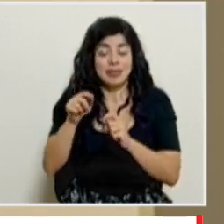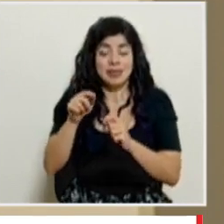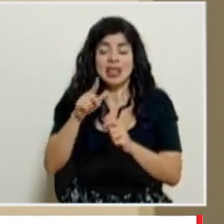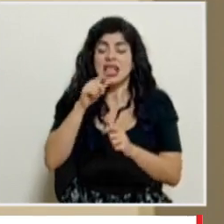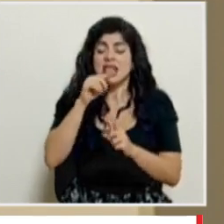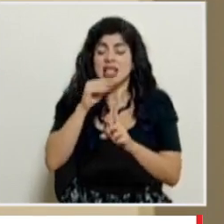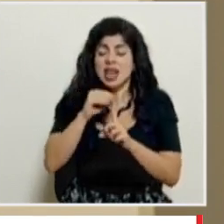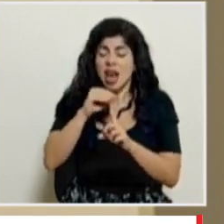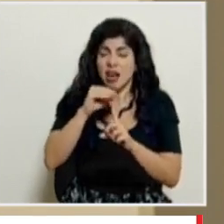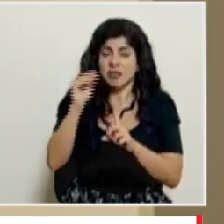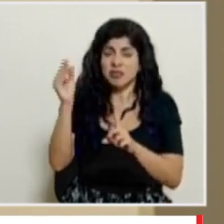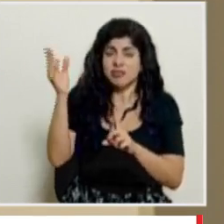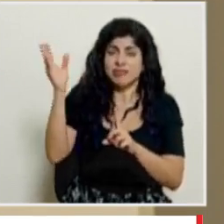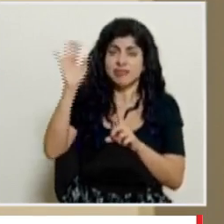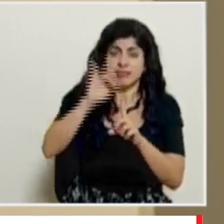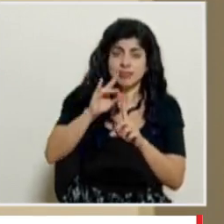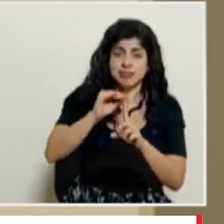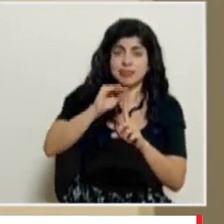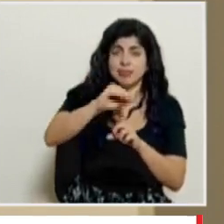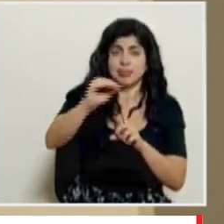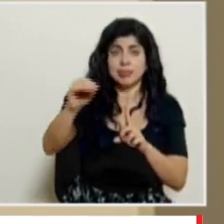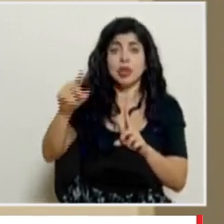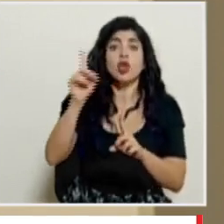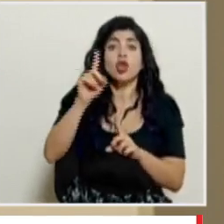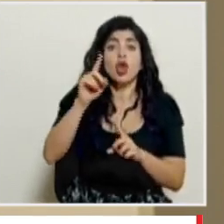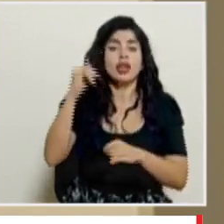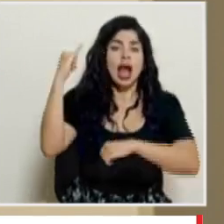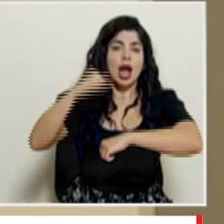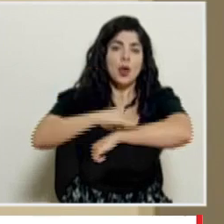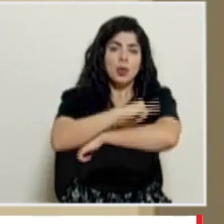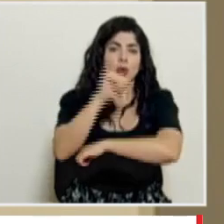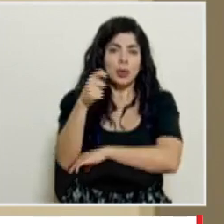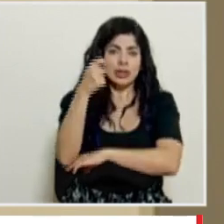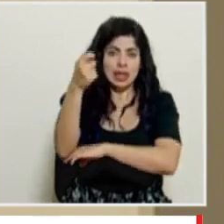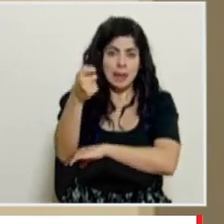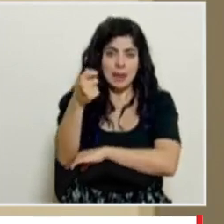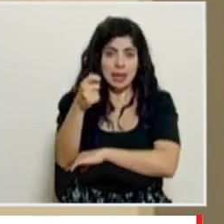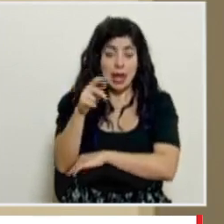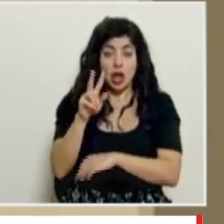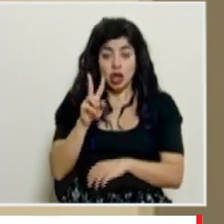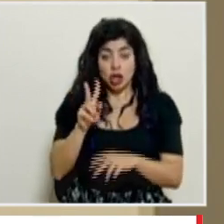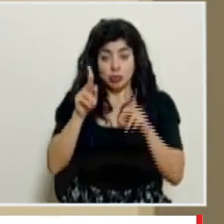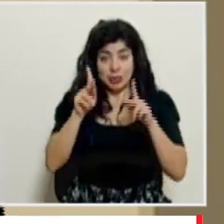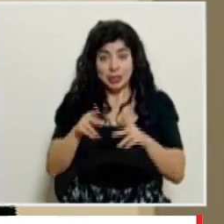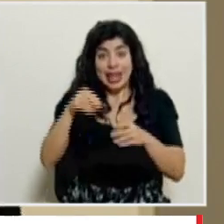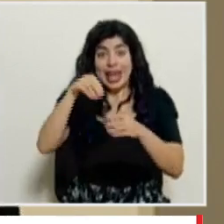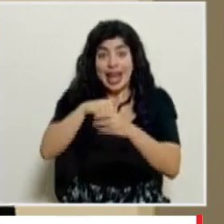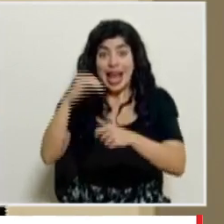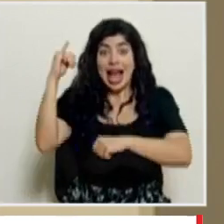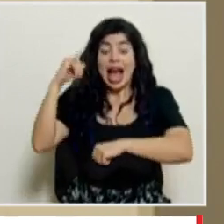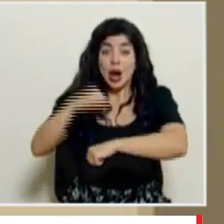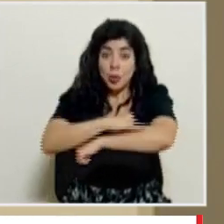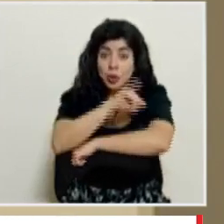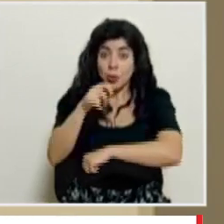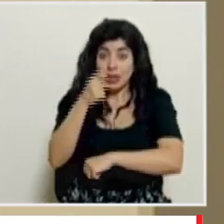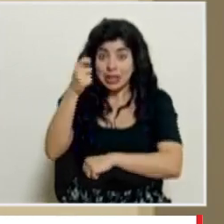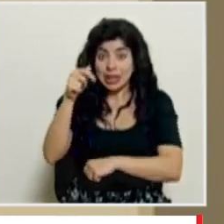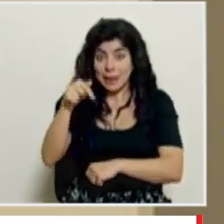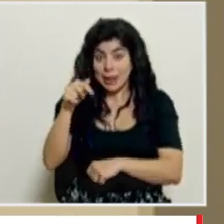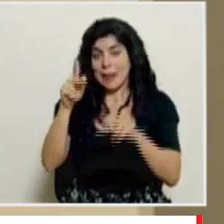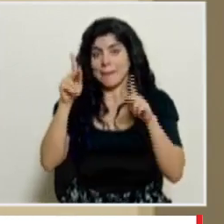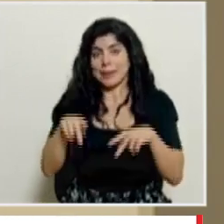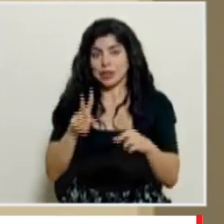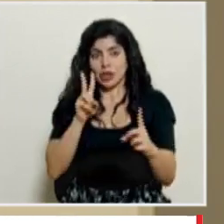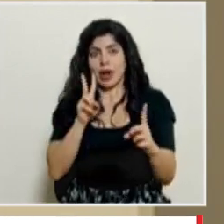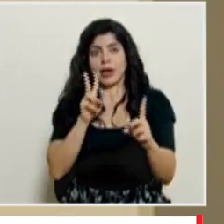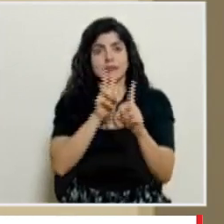todo se dio alrededor del aeropuerto de Juan Santa María hubo dos personas que estuvieron en contacto pero en esto yo sí quiero